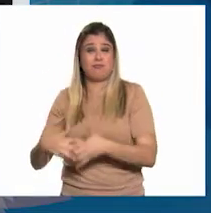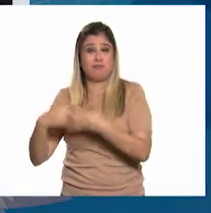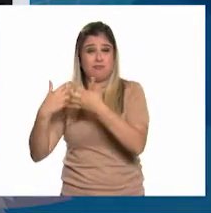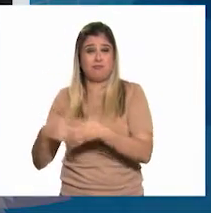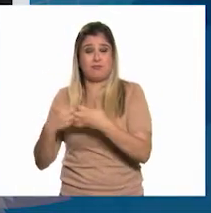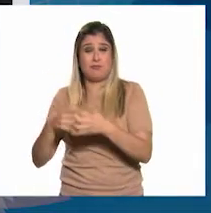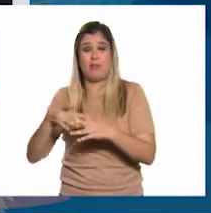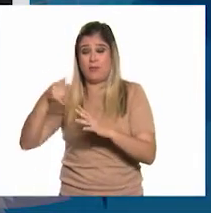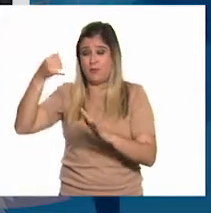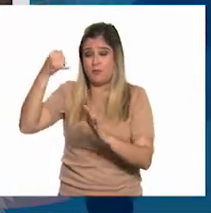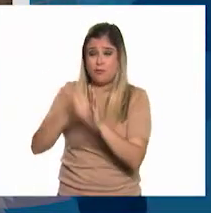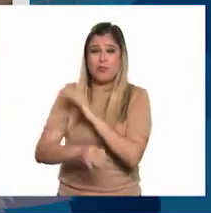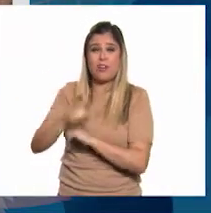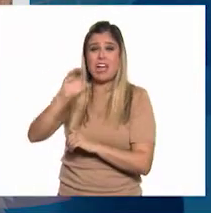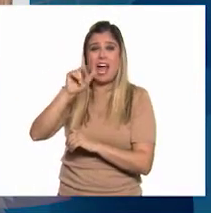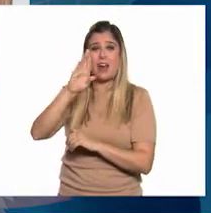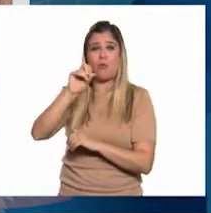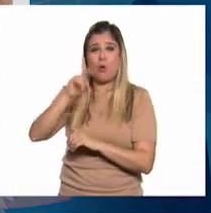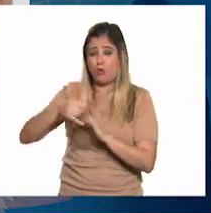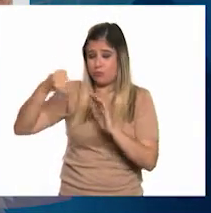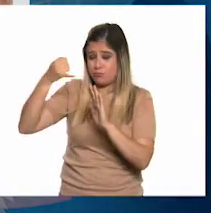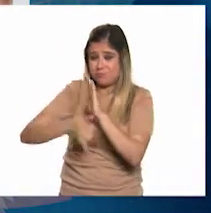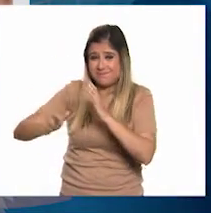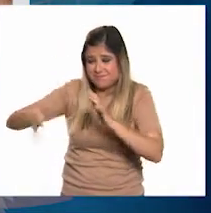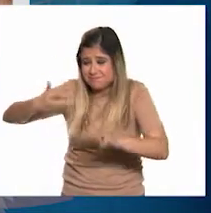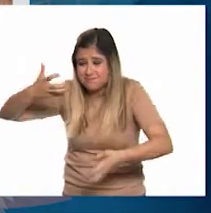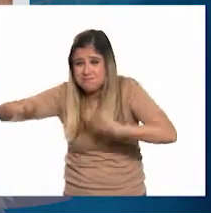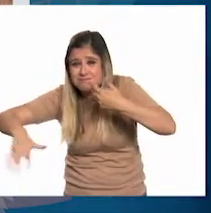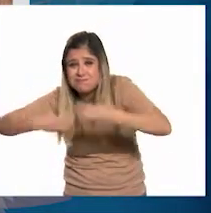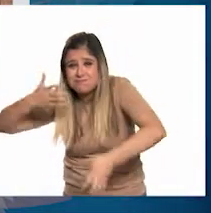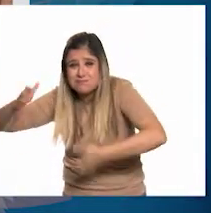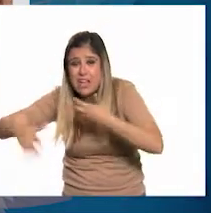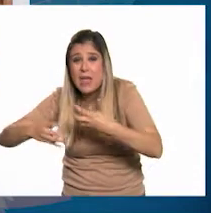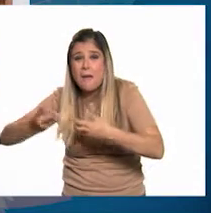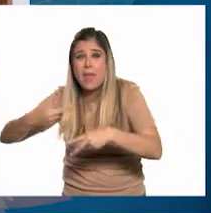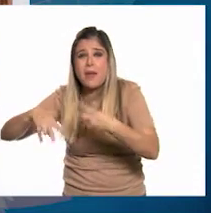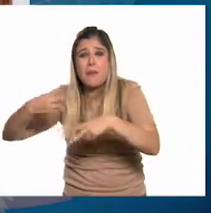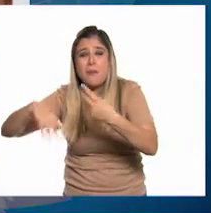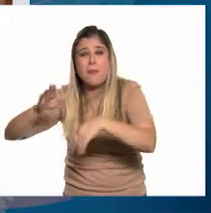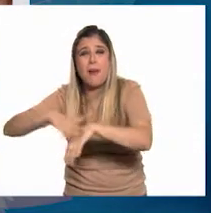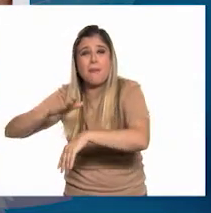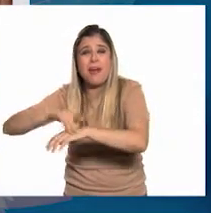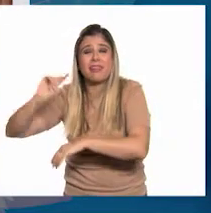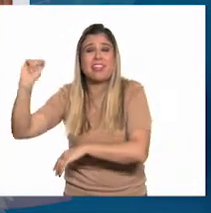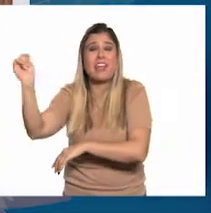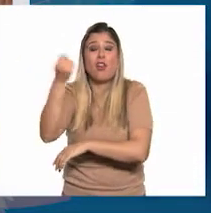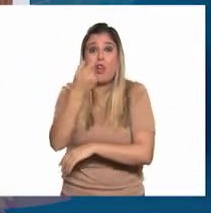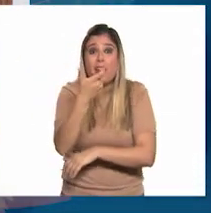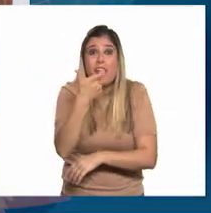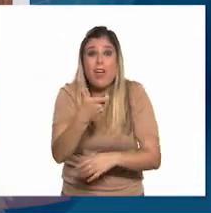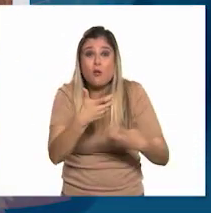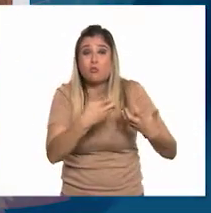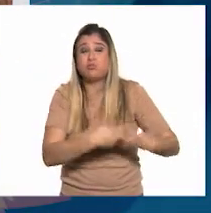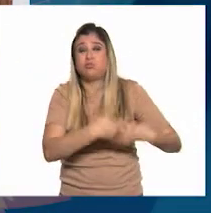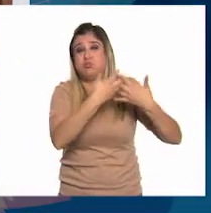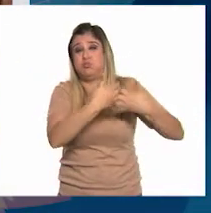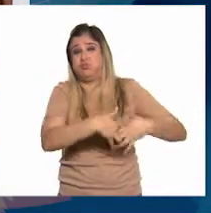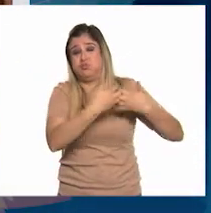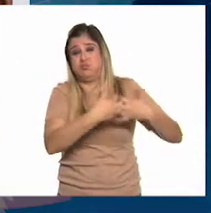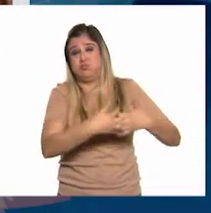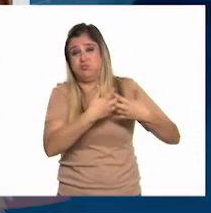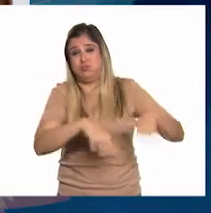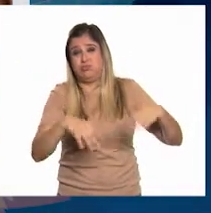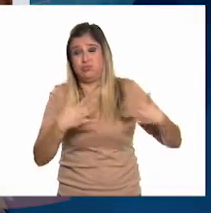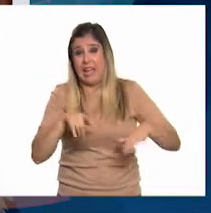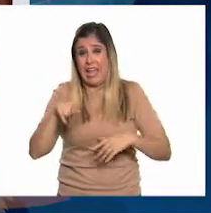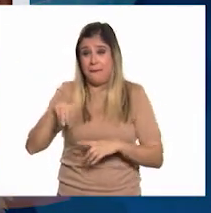yacimientos de carbón contribuyó al desarrollo tecnológico y a una economía industrializada. Con